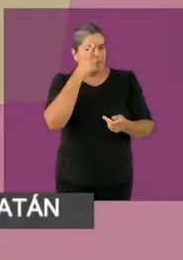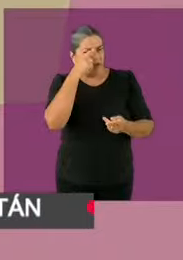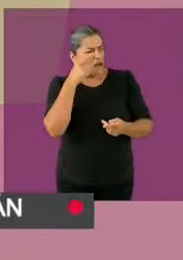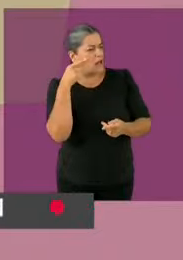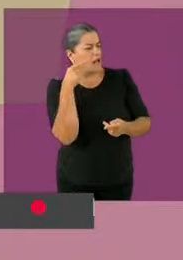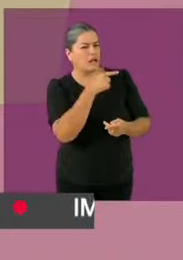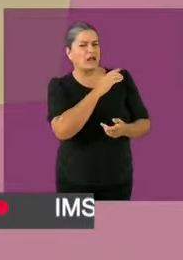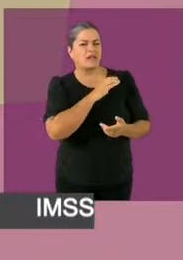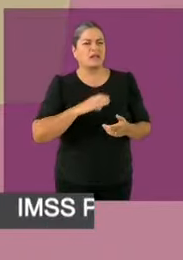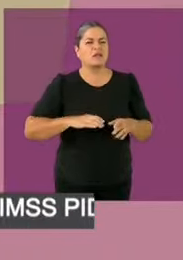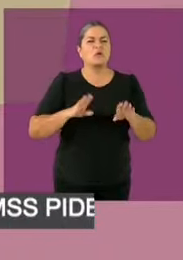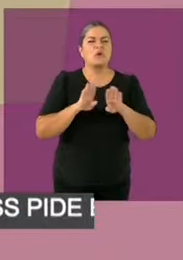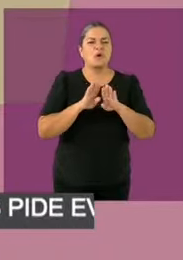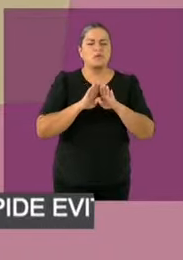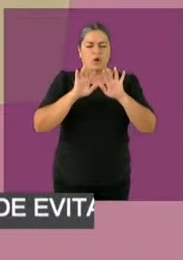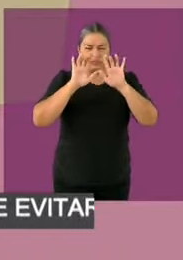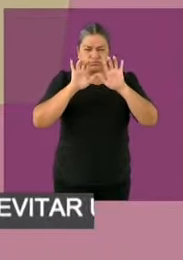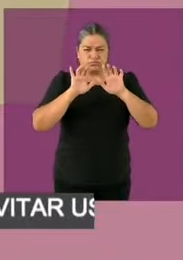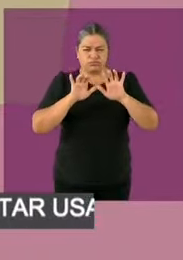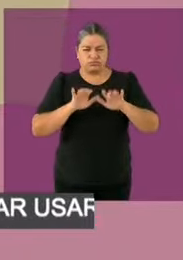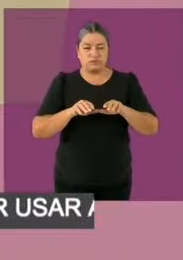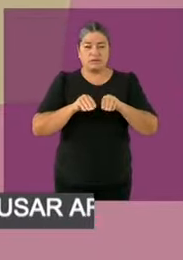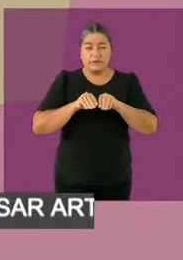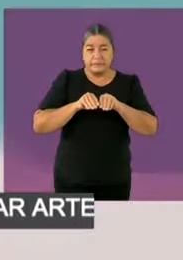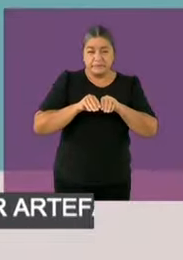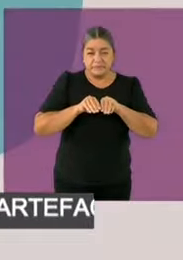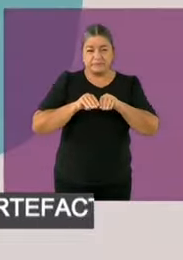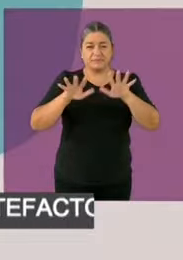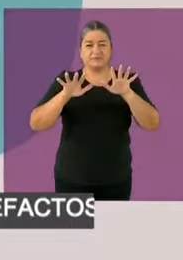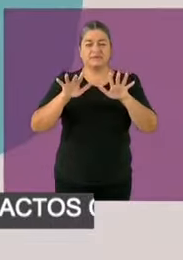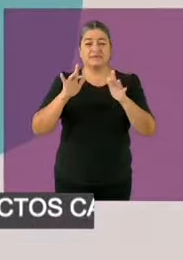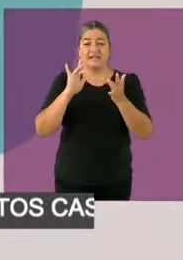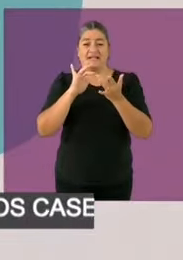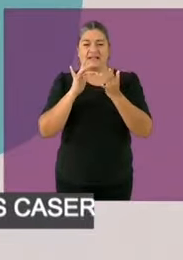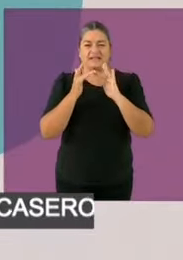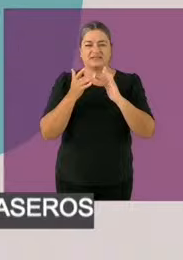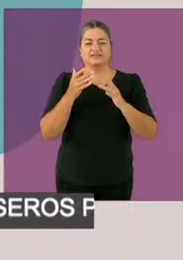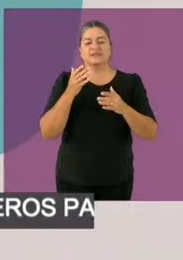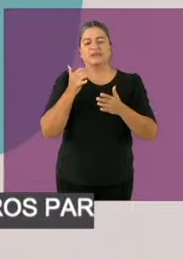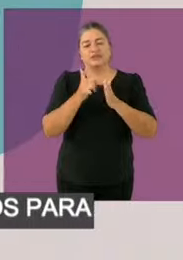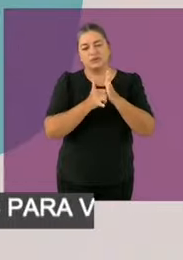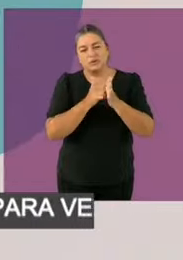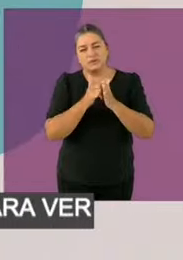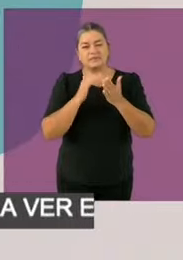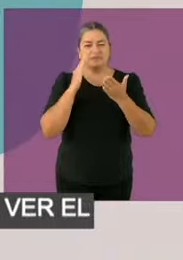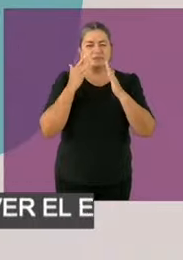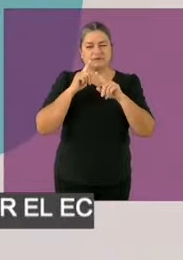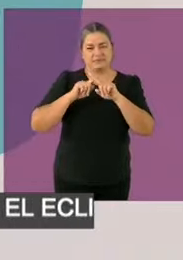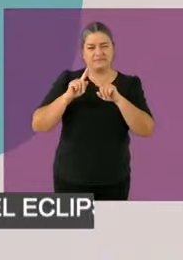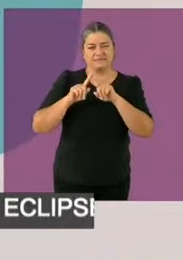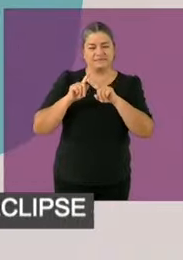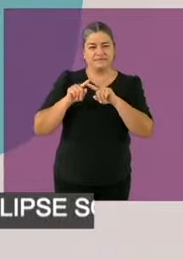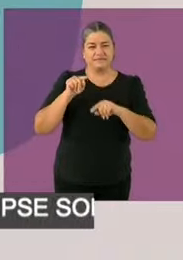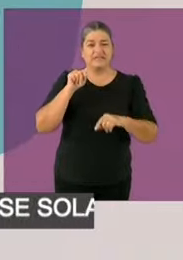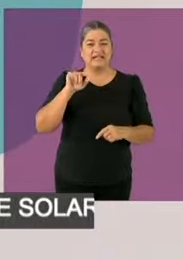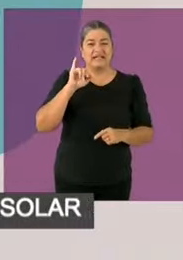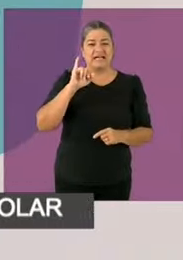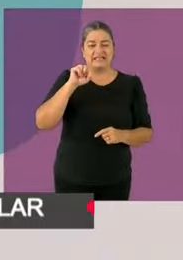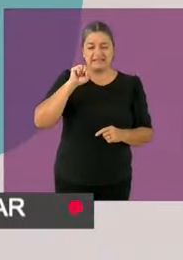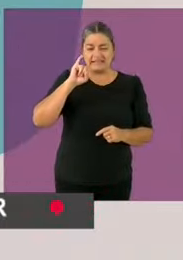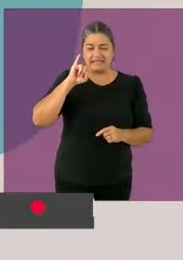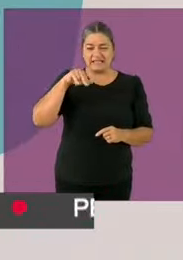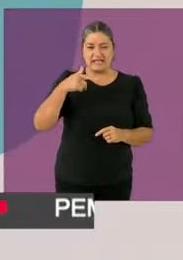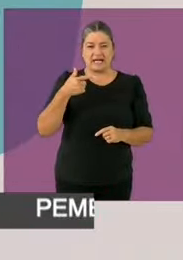línea difundido en redes sociales y plataformas digitales. Signal Lab del Instituto Tecnológico y de Estudios Superiores de